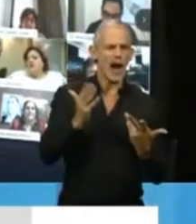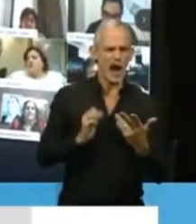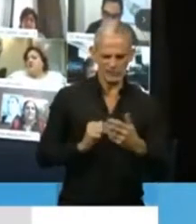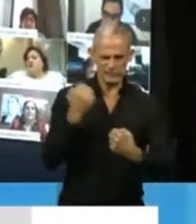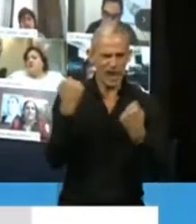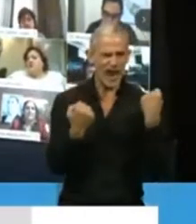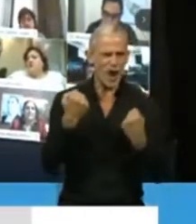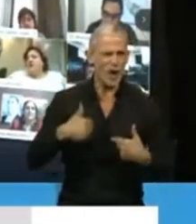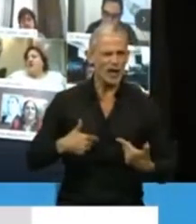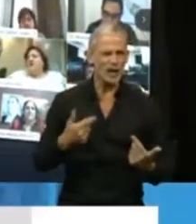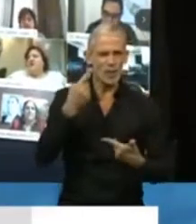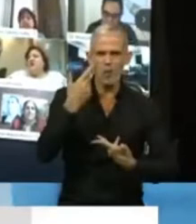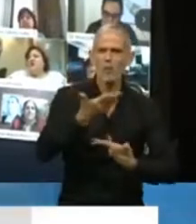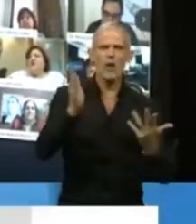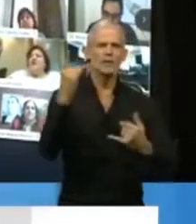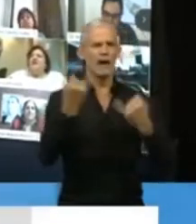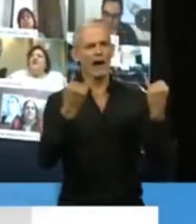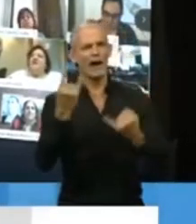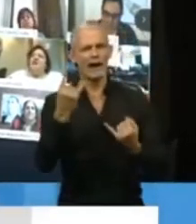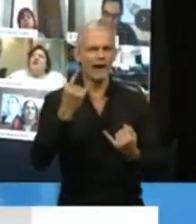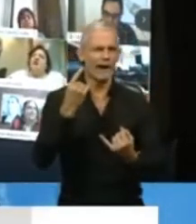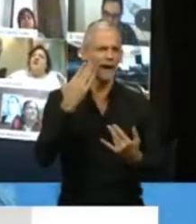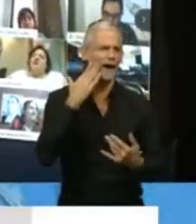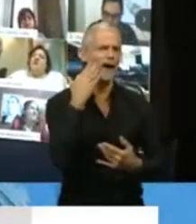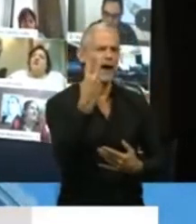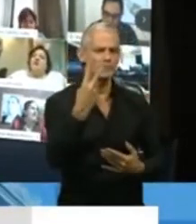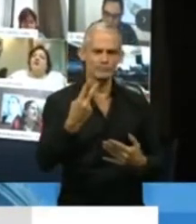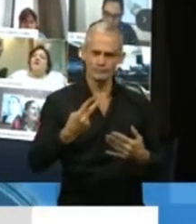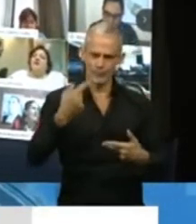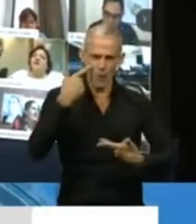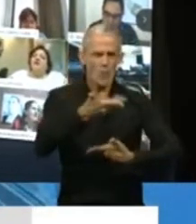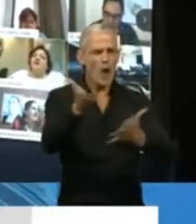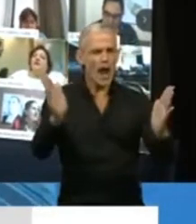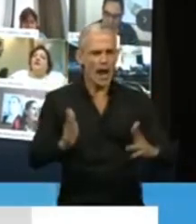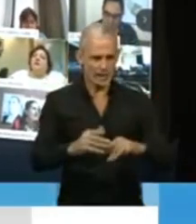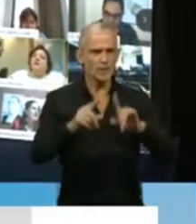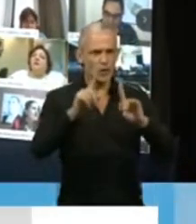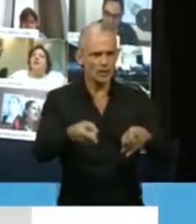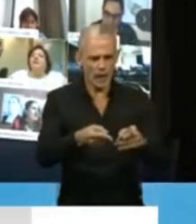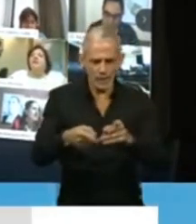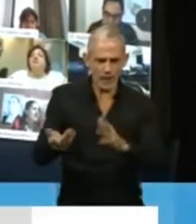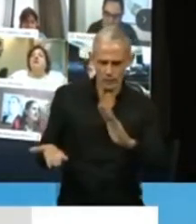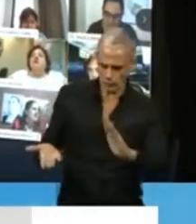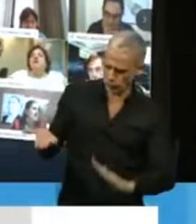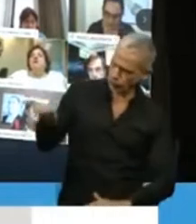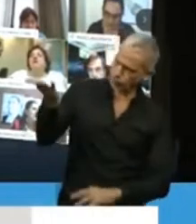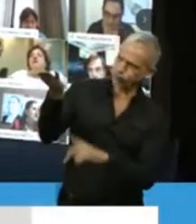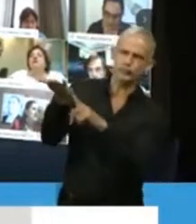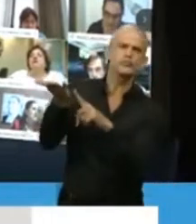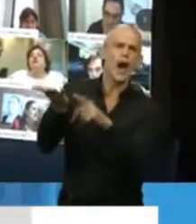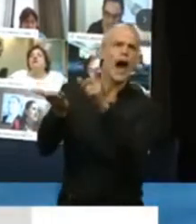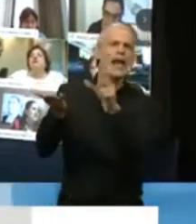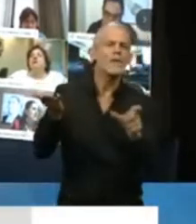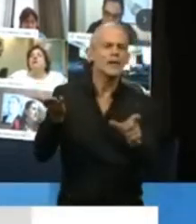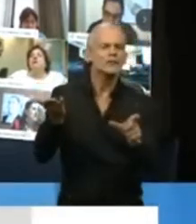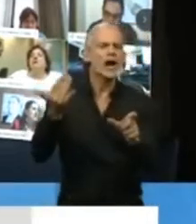exhibe las mentiras de los relatos y desnuda las miserias, pero también pone en relieve a quienes, más